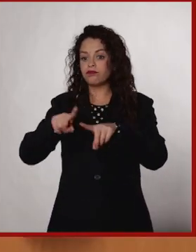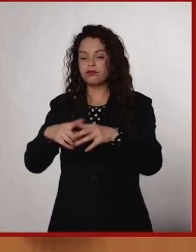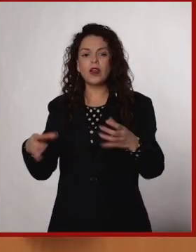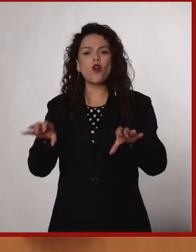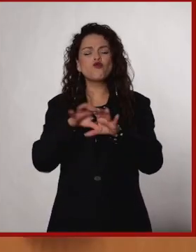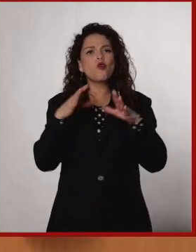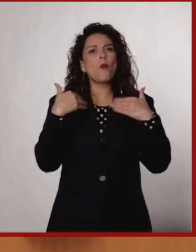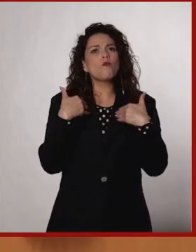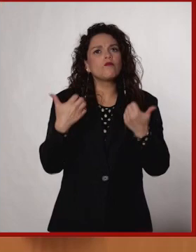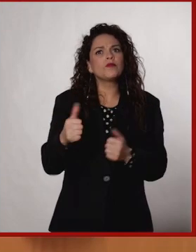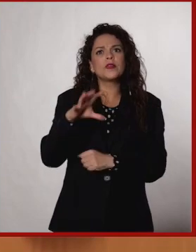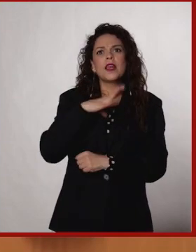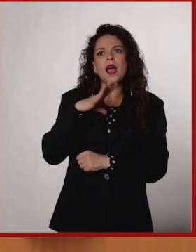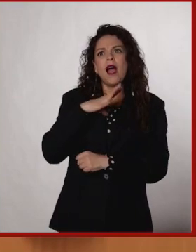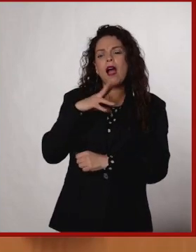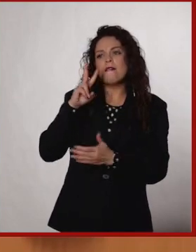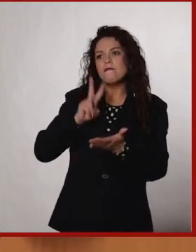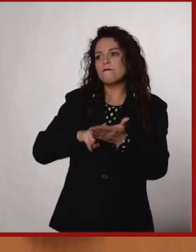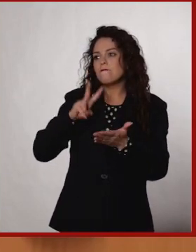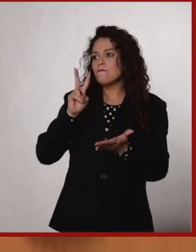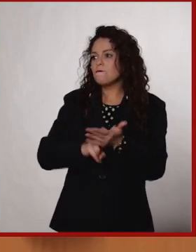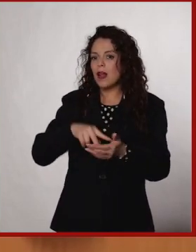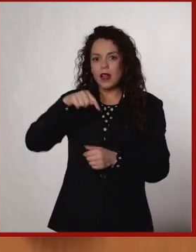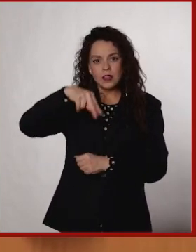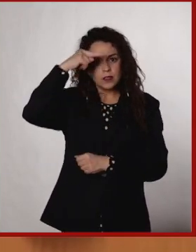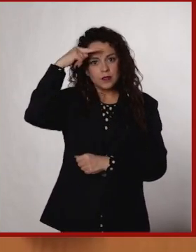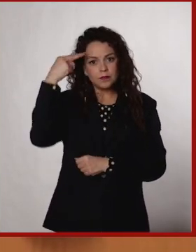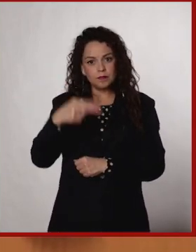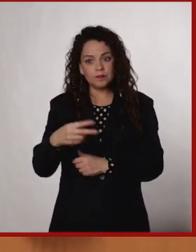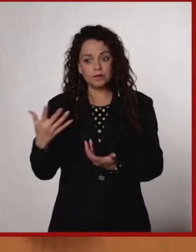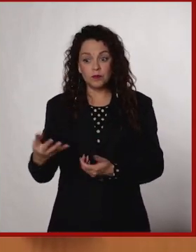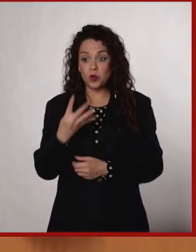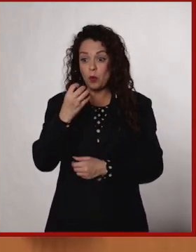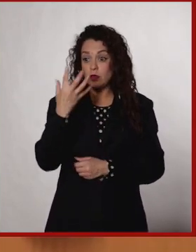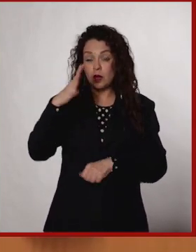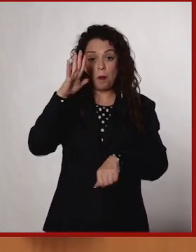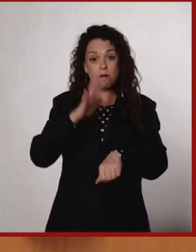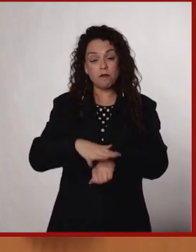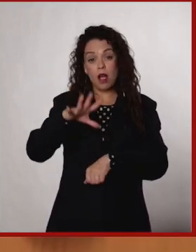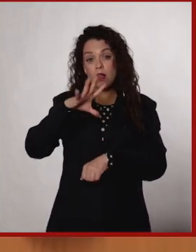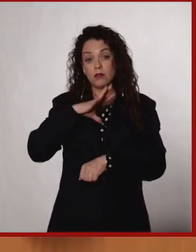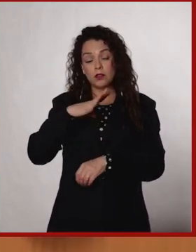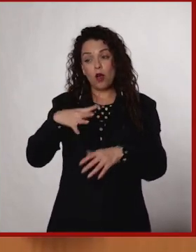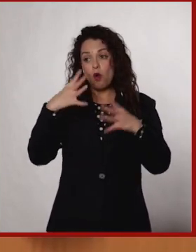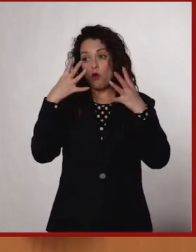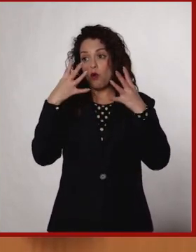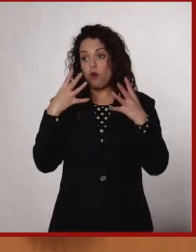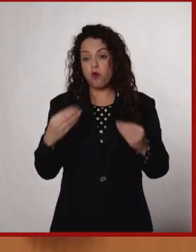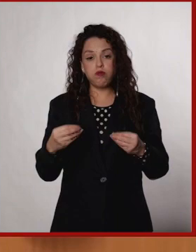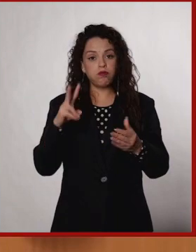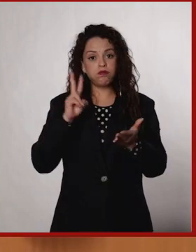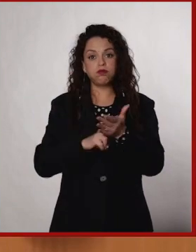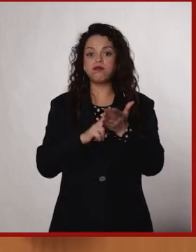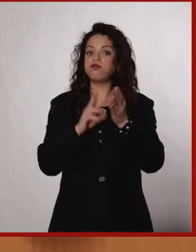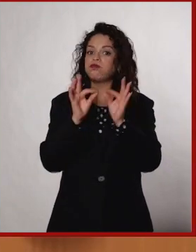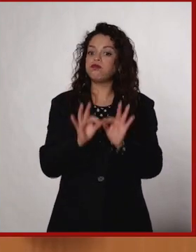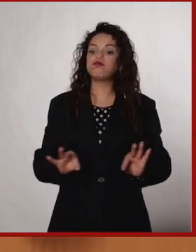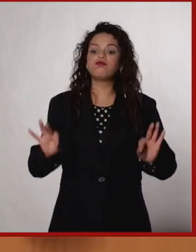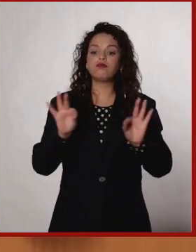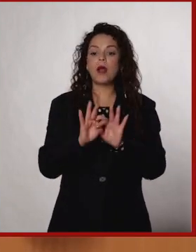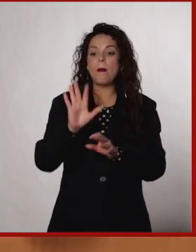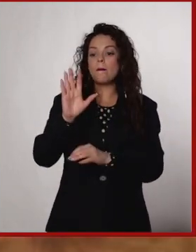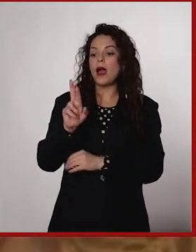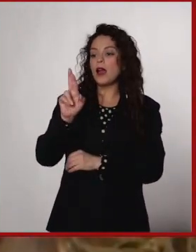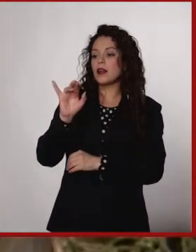una idea de la riqueza del país? Siempre decimos que es uno de los cuatro o cinco más ricos. Bueno, es de manera un poco